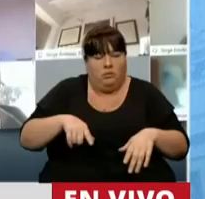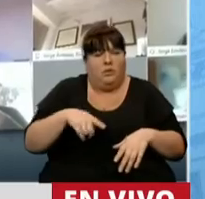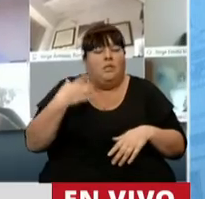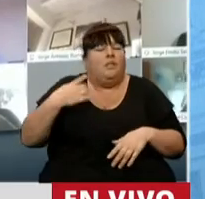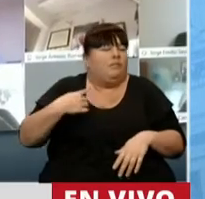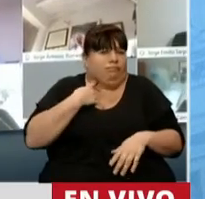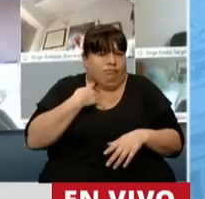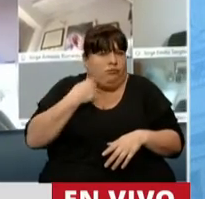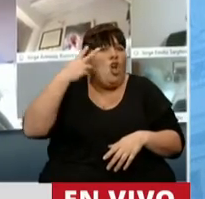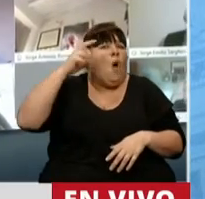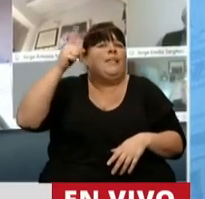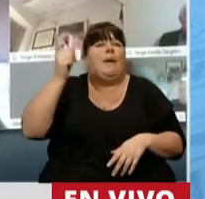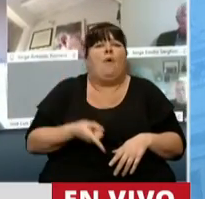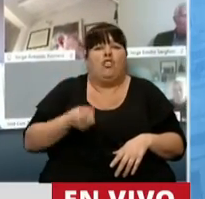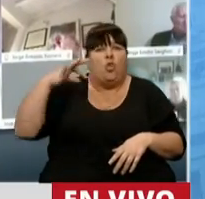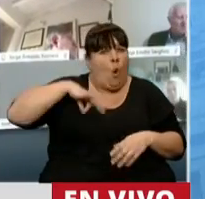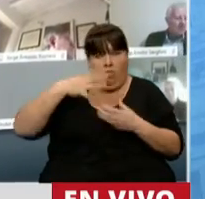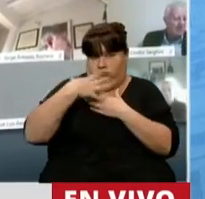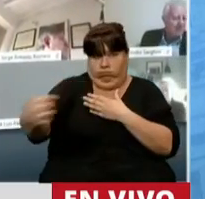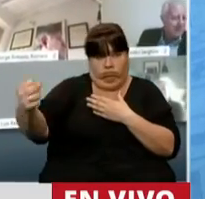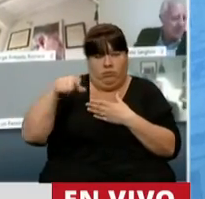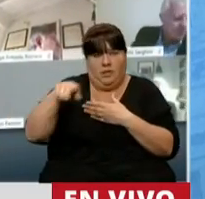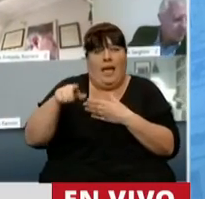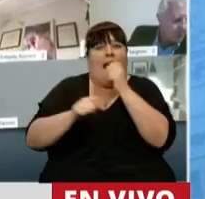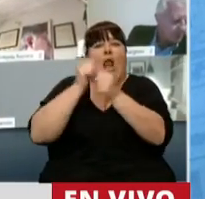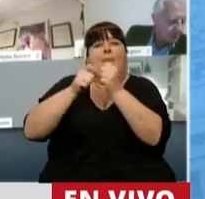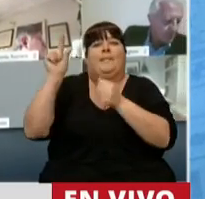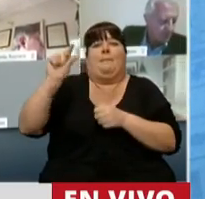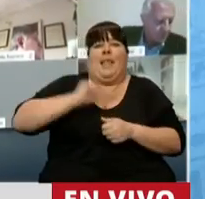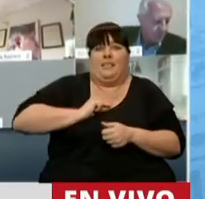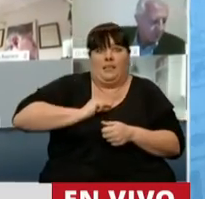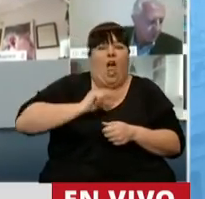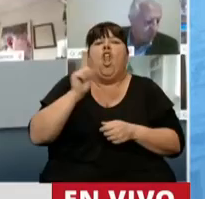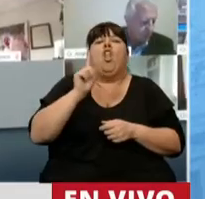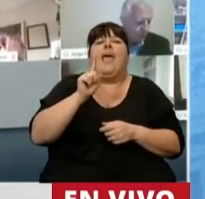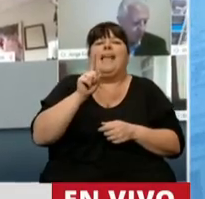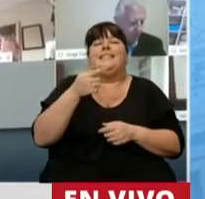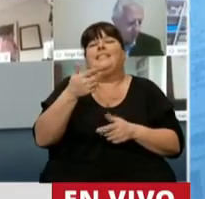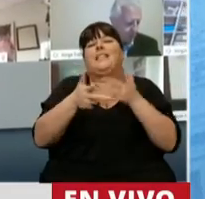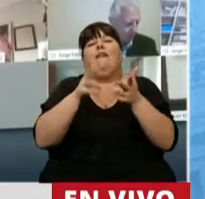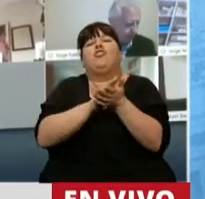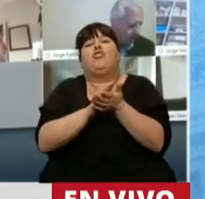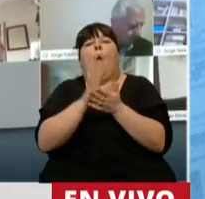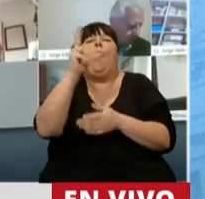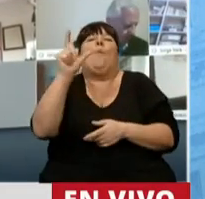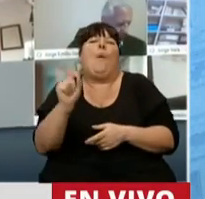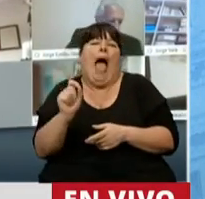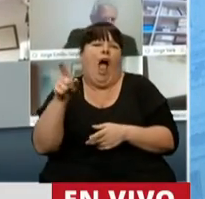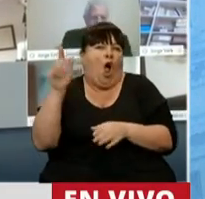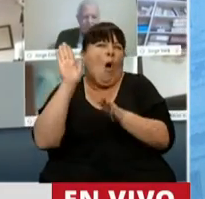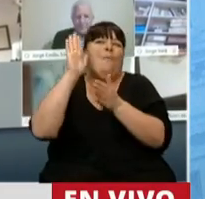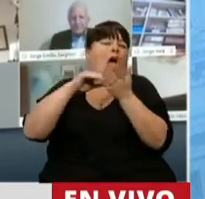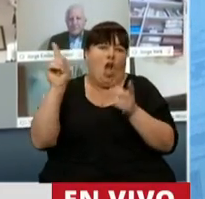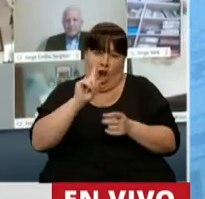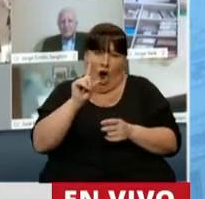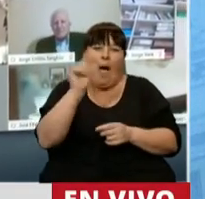comprometido casi un 90% de su sueldo con la compañía financiera y no estoy hablando de los bancos formales,